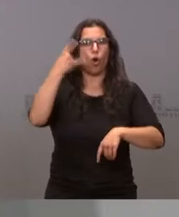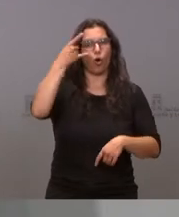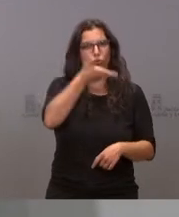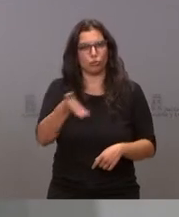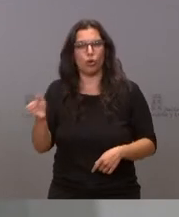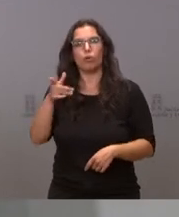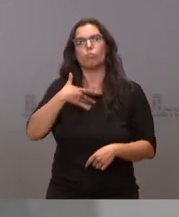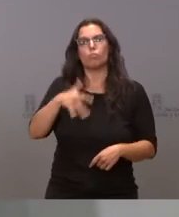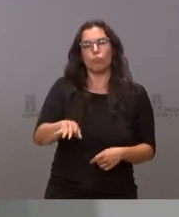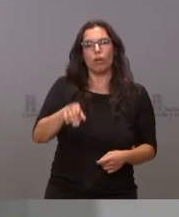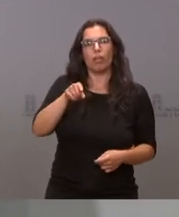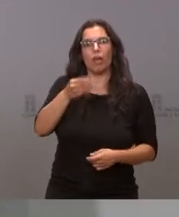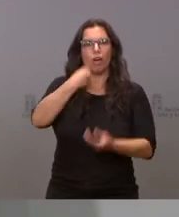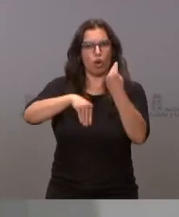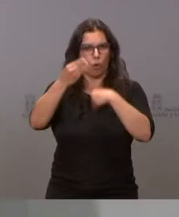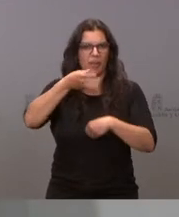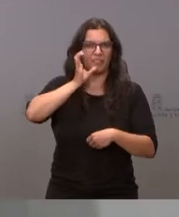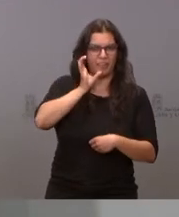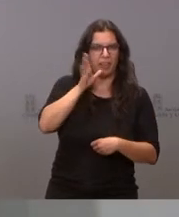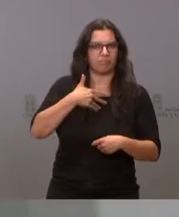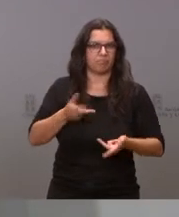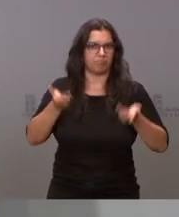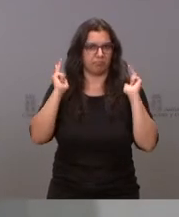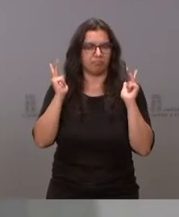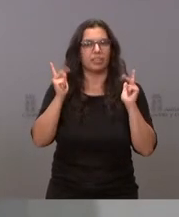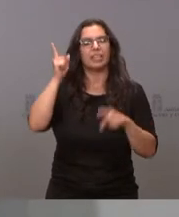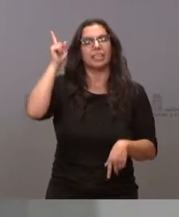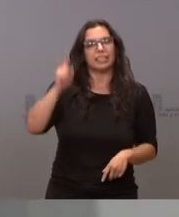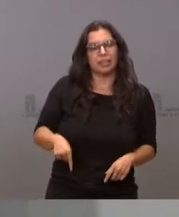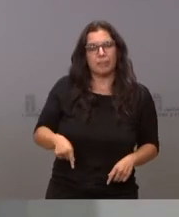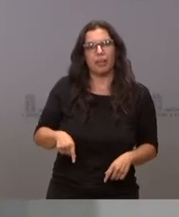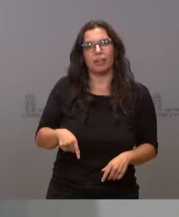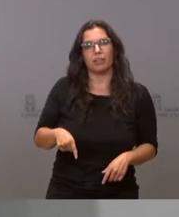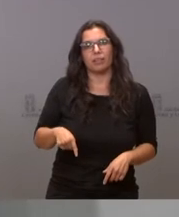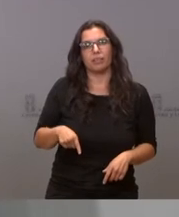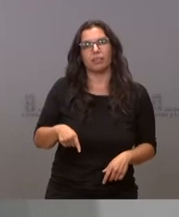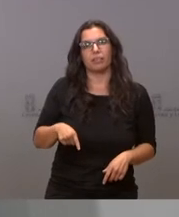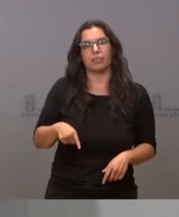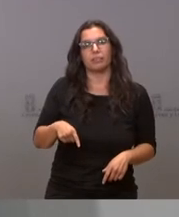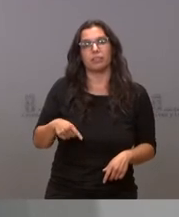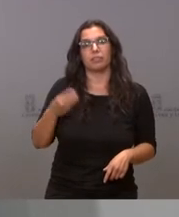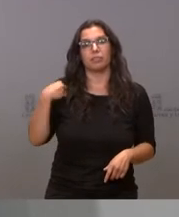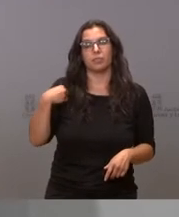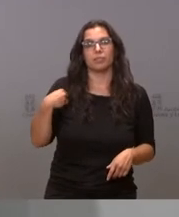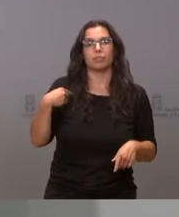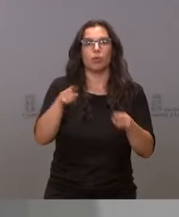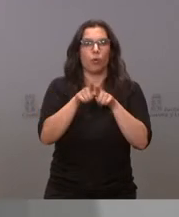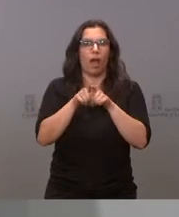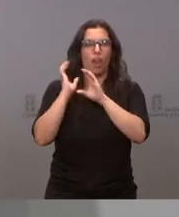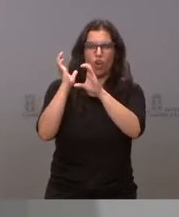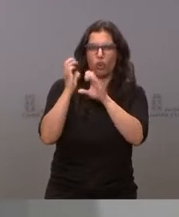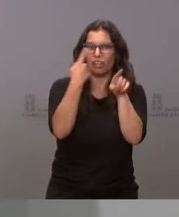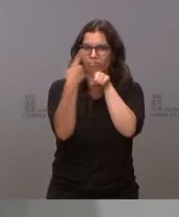permitir el consumo de alimentos y bebidas. permite también la celebración de cócteles y similares.